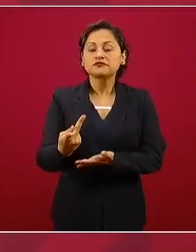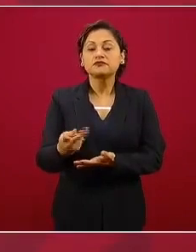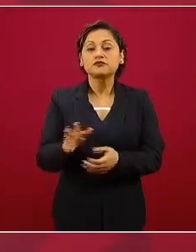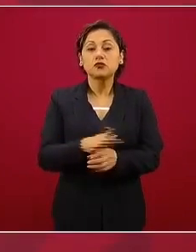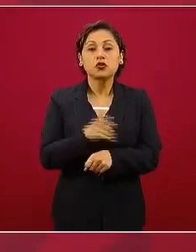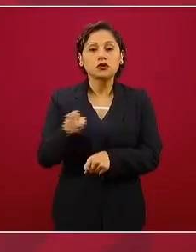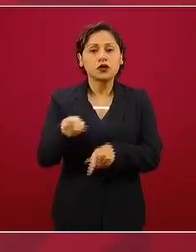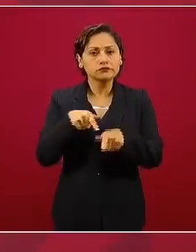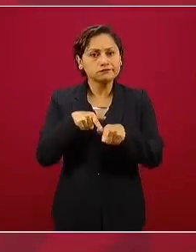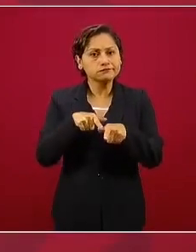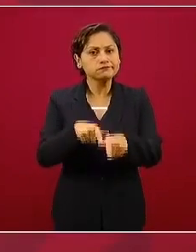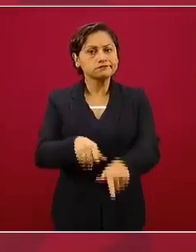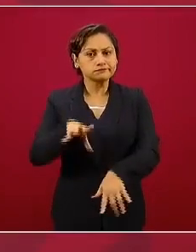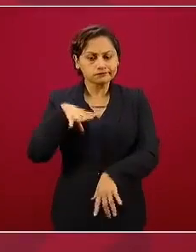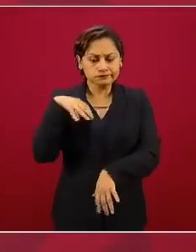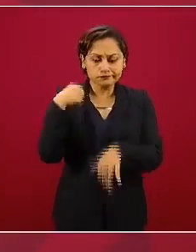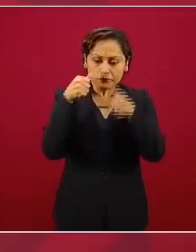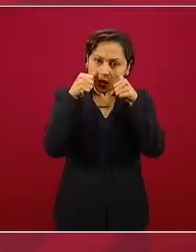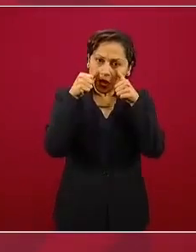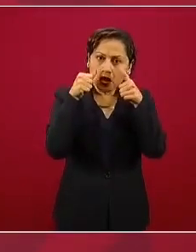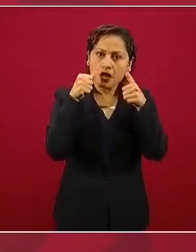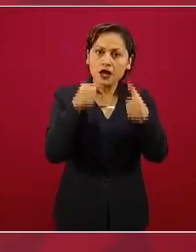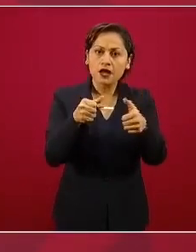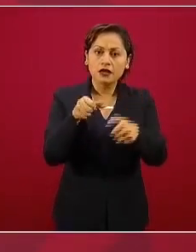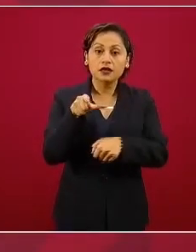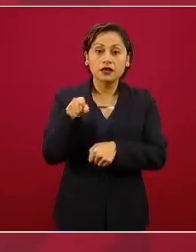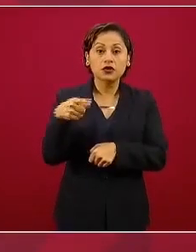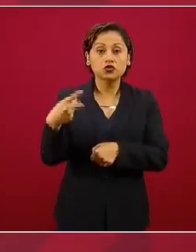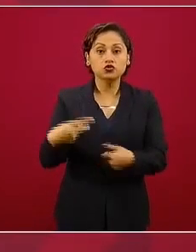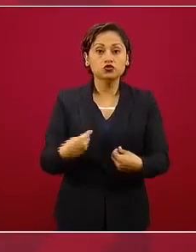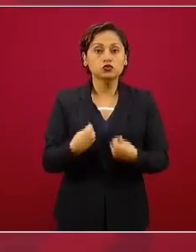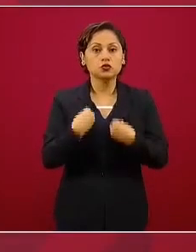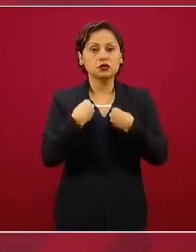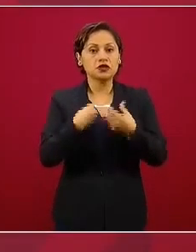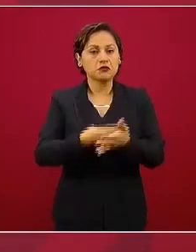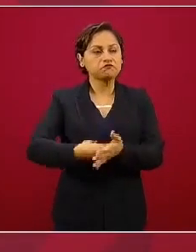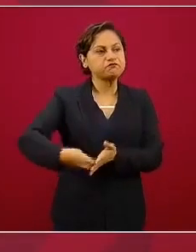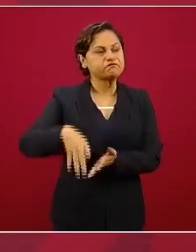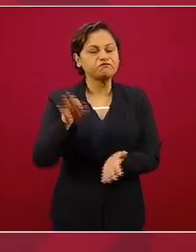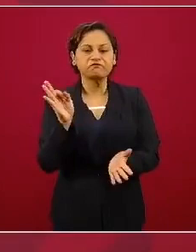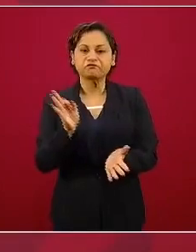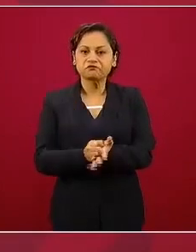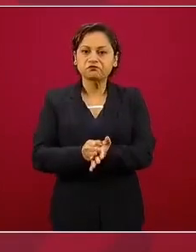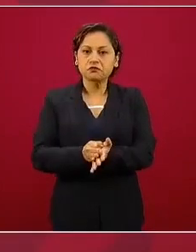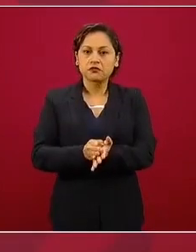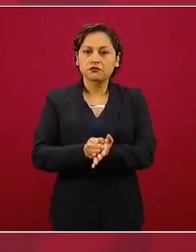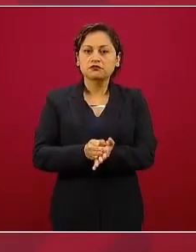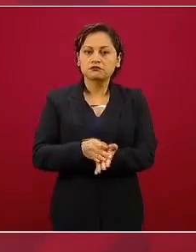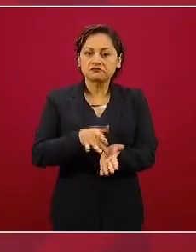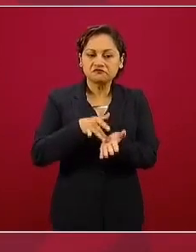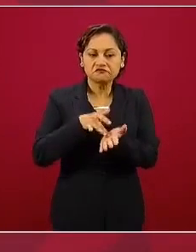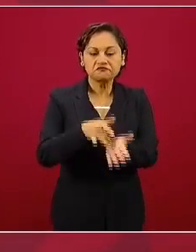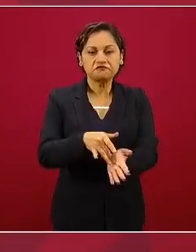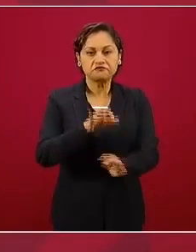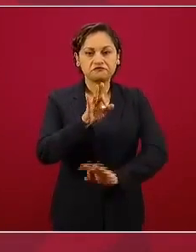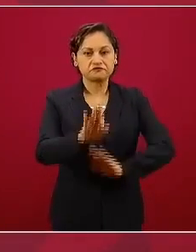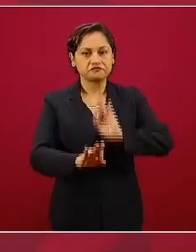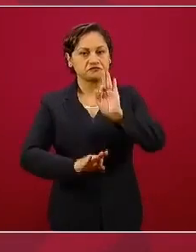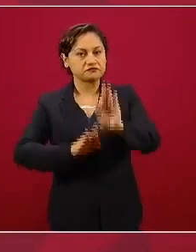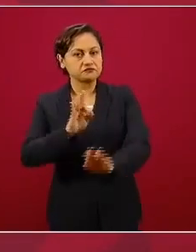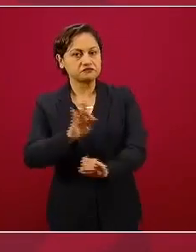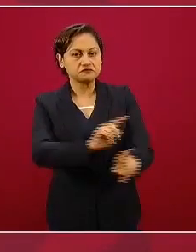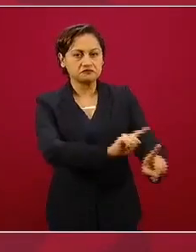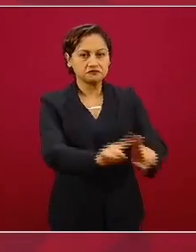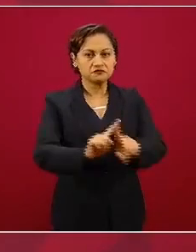vidas. Los héroes, heroínas, todo el personal